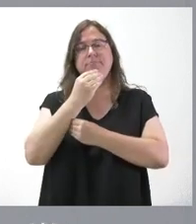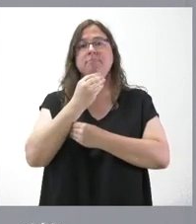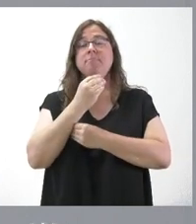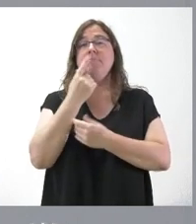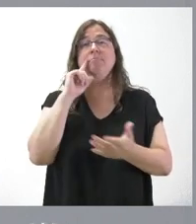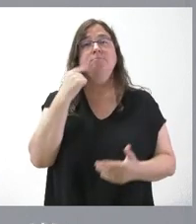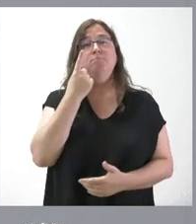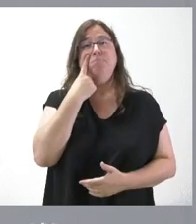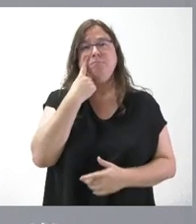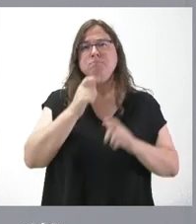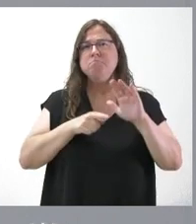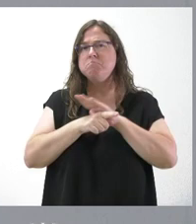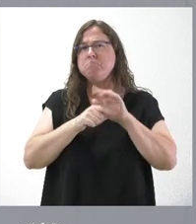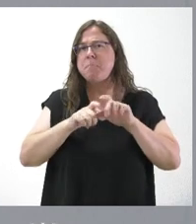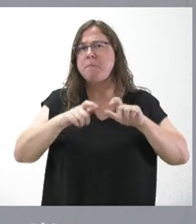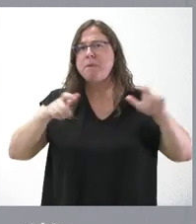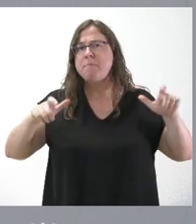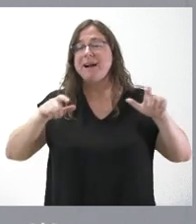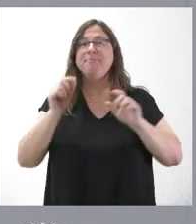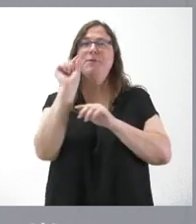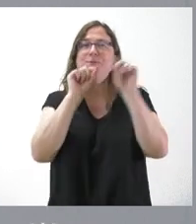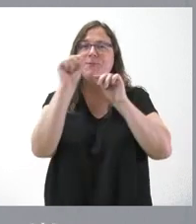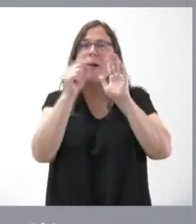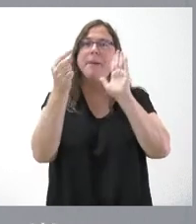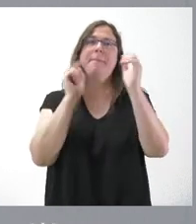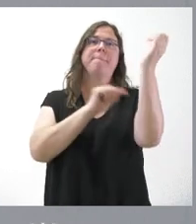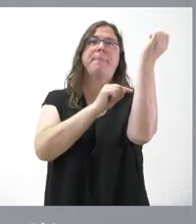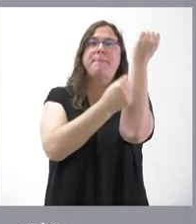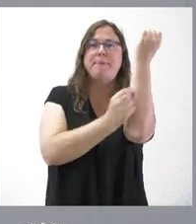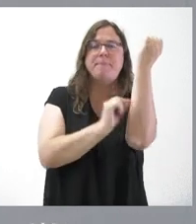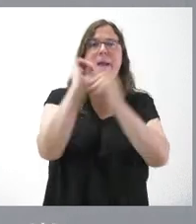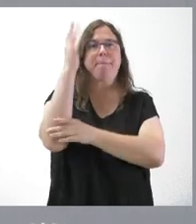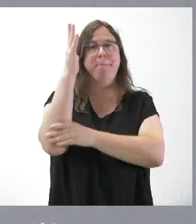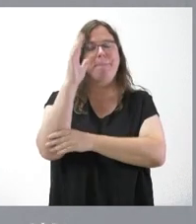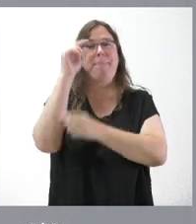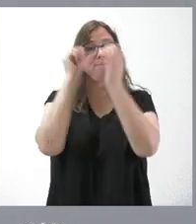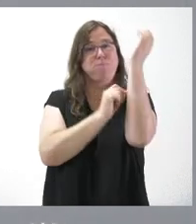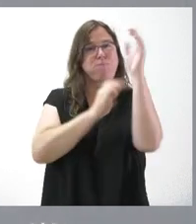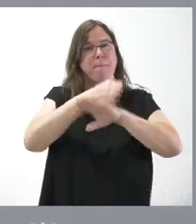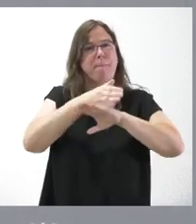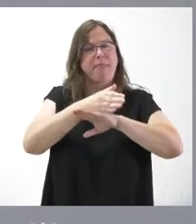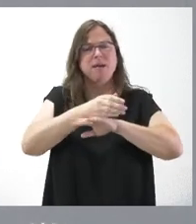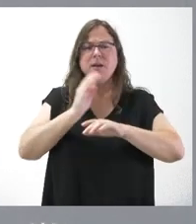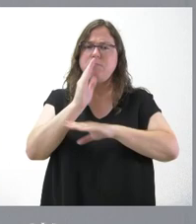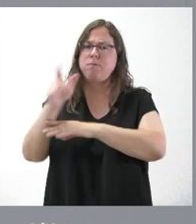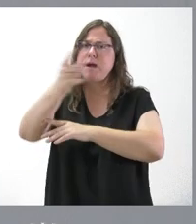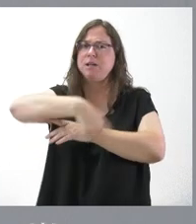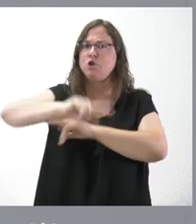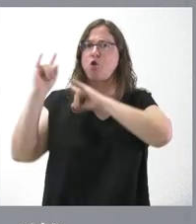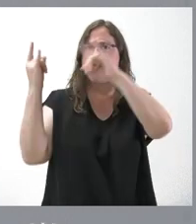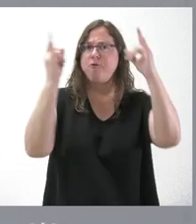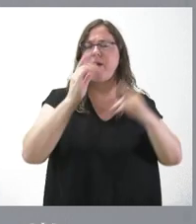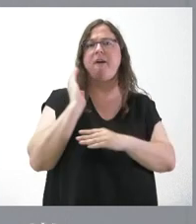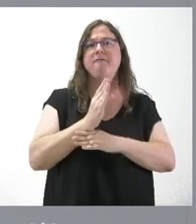proliferación de perforadores de la madera que afecta a masas forestales del entorno, fundamentalmente en estas tres provincias,